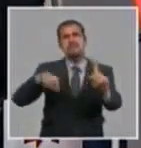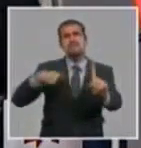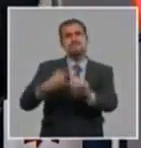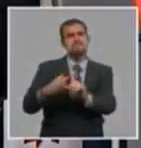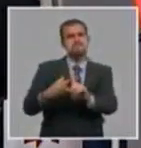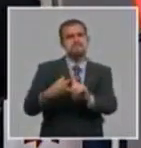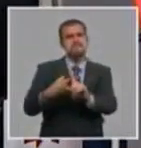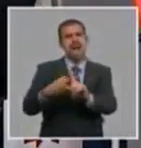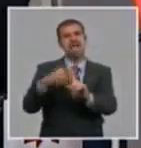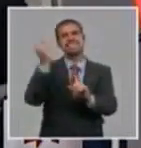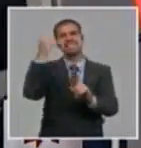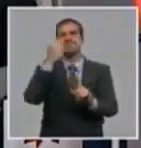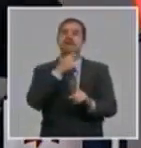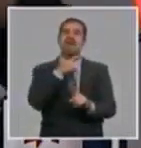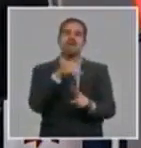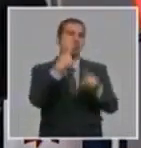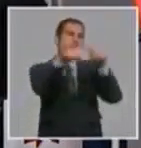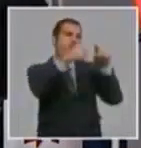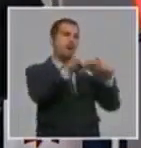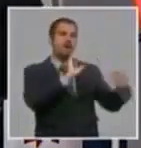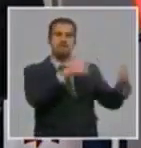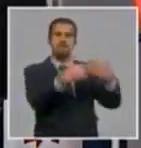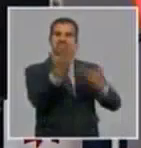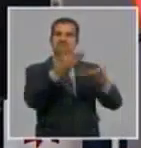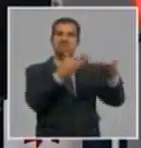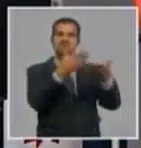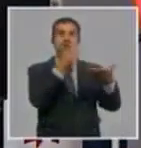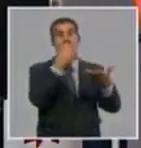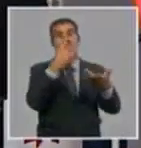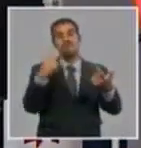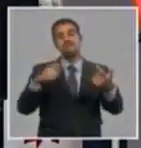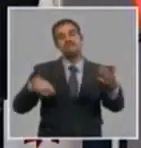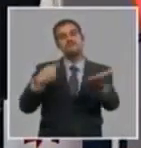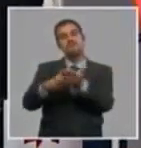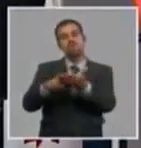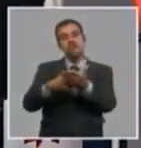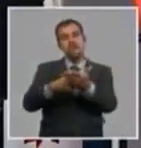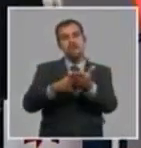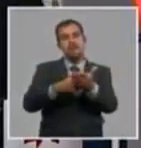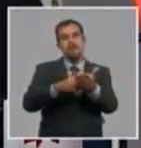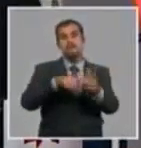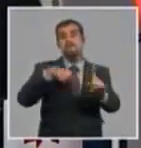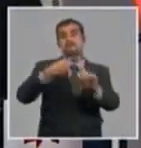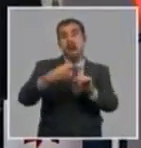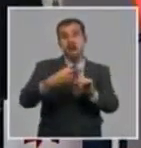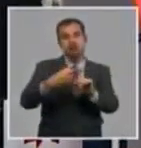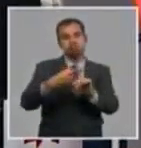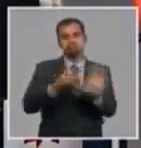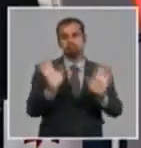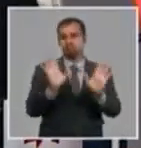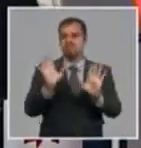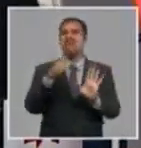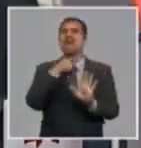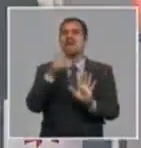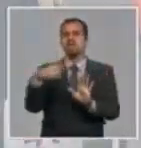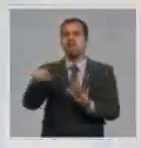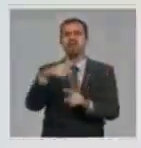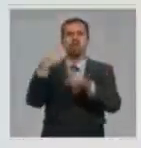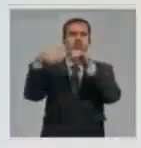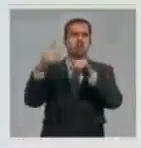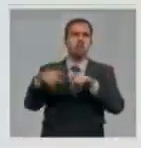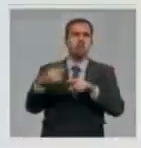ventas como lo hacen otras empresas comerciales. Y además de eso, lo eximen del pago de garanceles por concepto de importación de equipamiento.